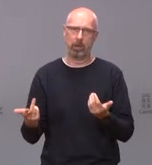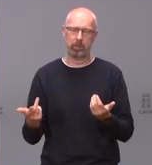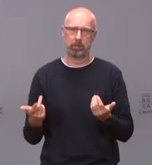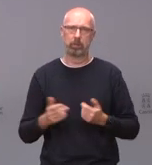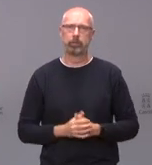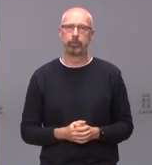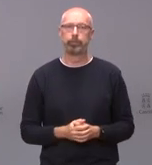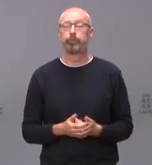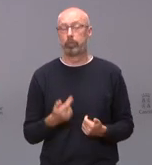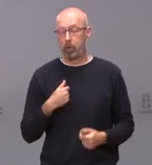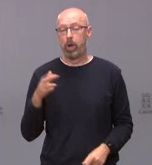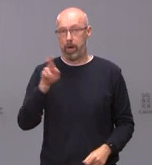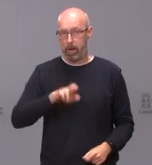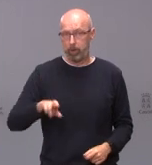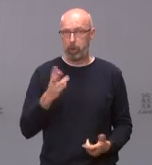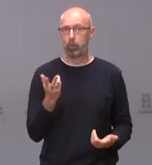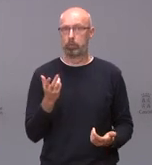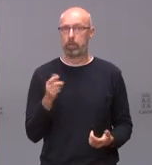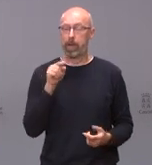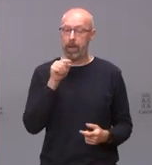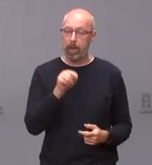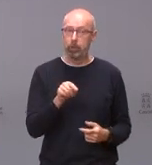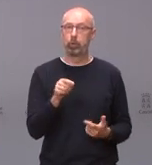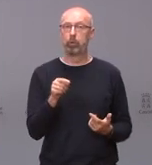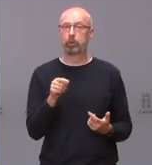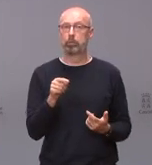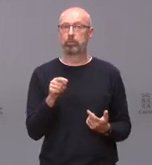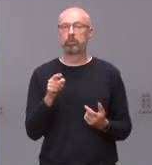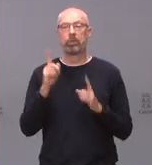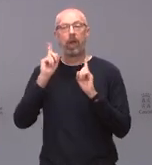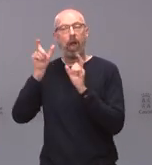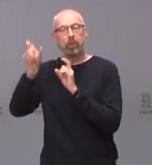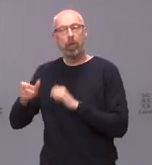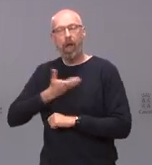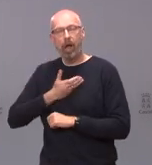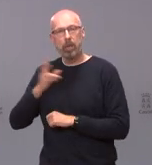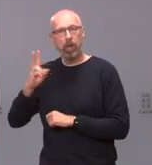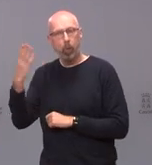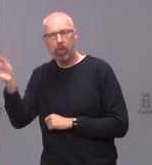insisto que esto a excepción del alcalde Valladolid lo entiende casi todo